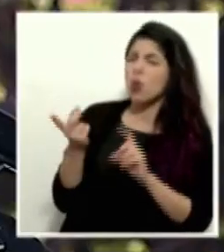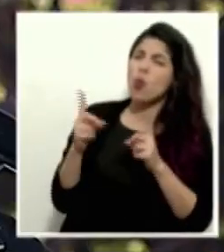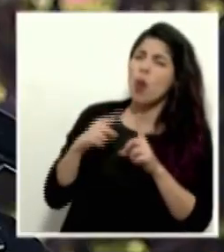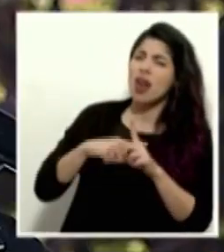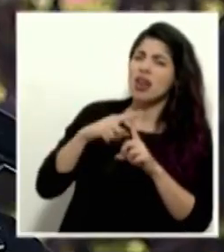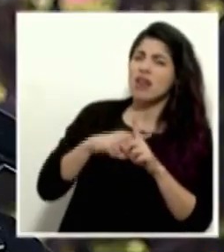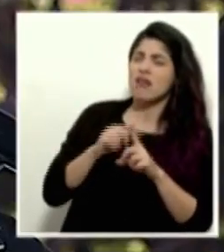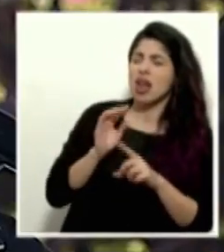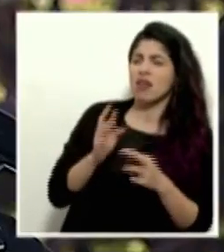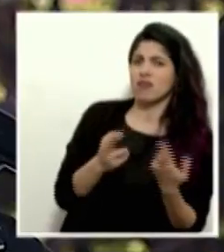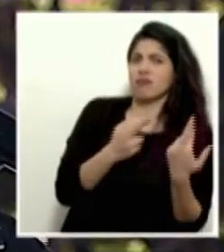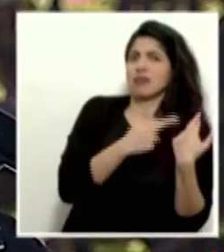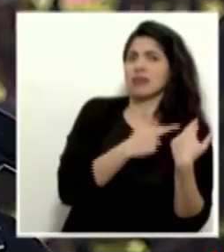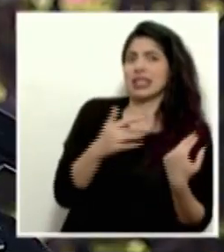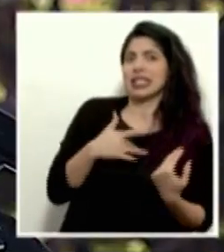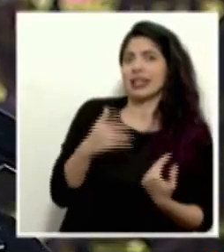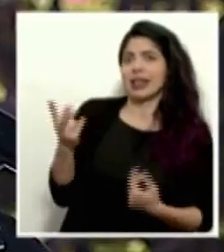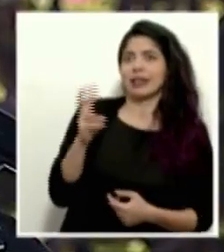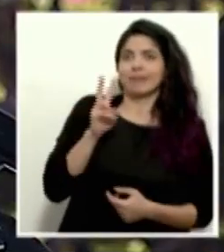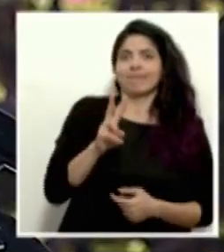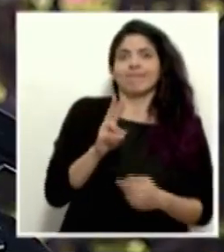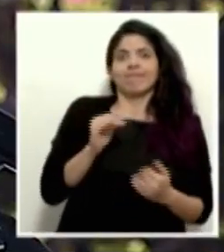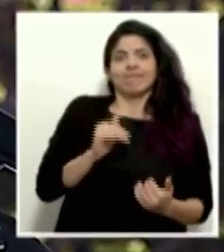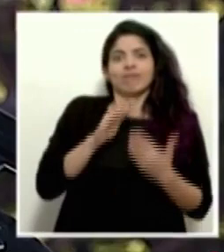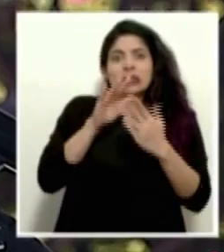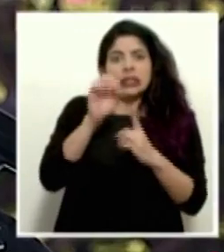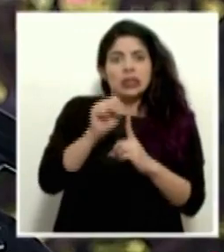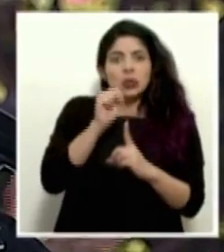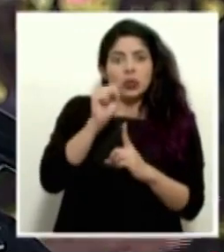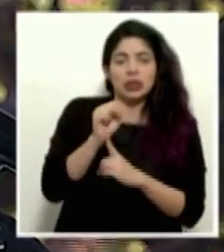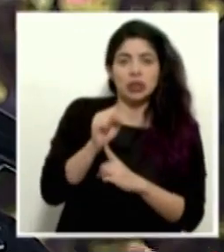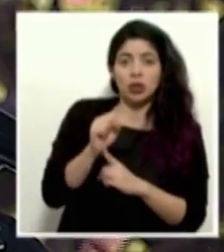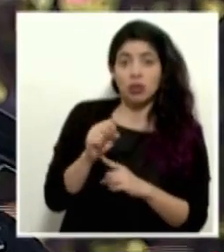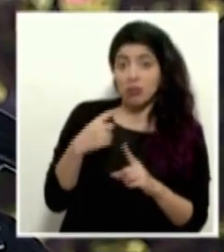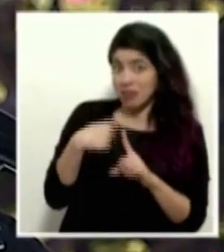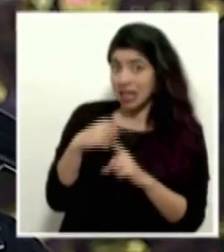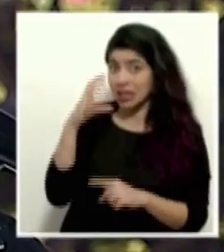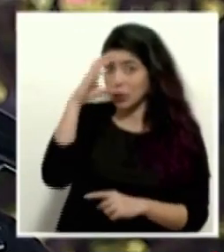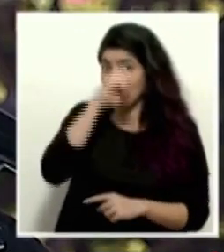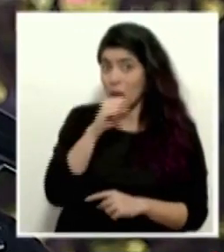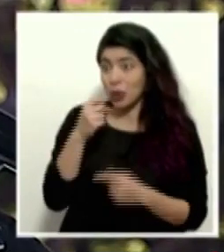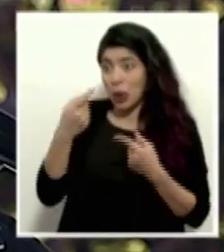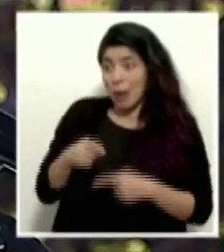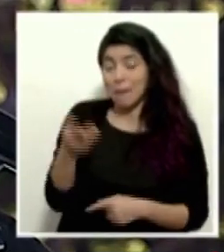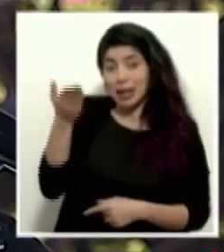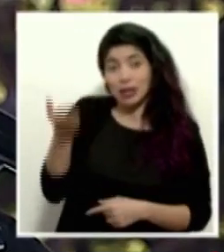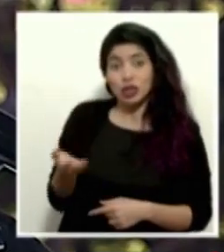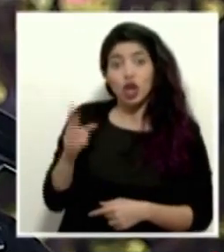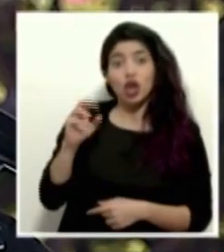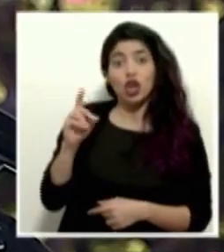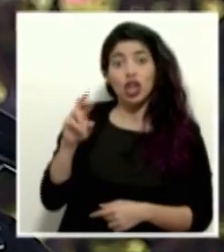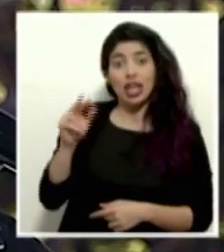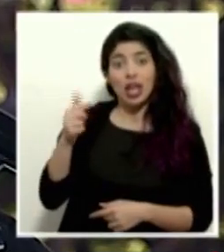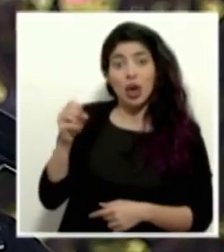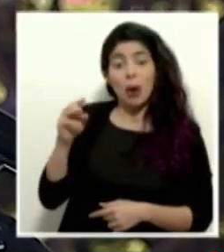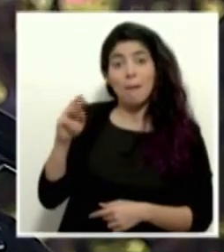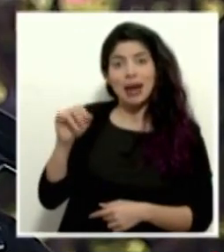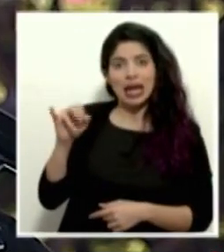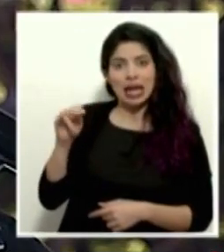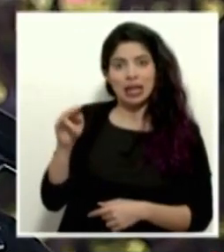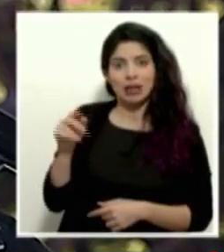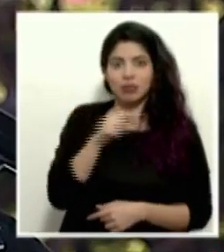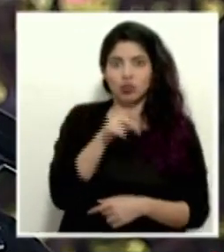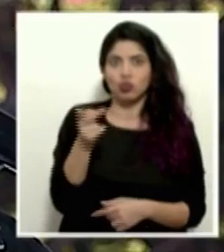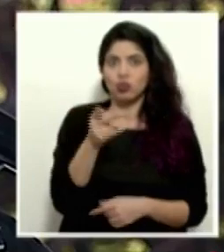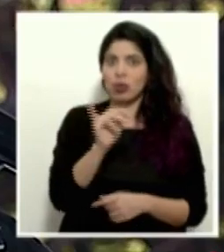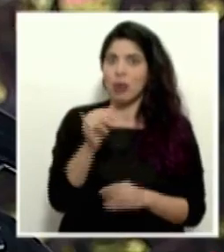responsabilidad sienten al estar al frente de esta situación y tomando en consideración lo que le ocurrió a don Rodrigo Marín, el ejemplo